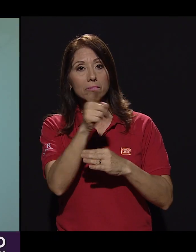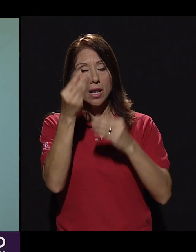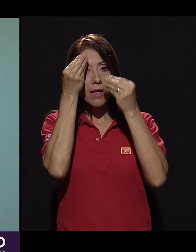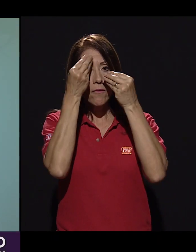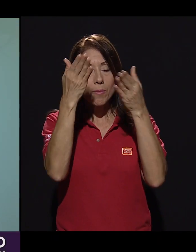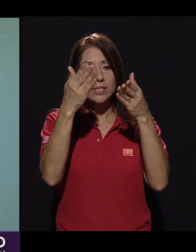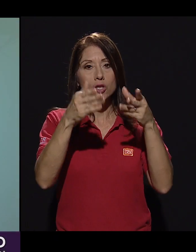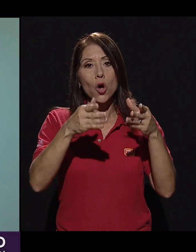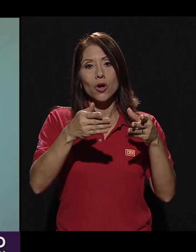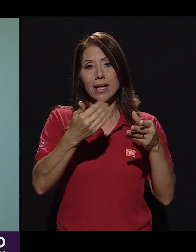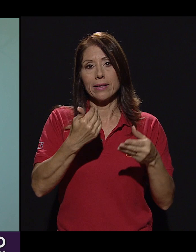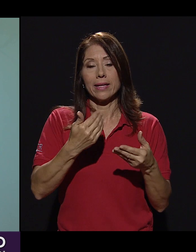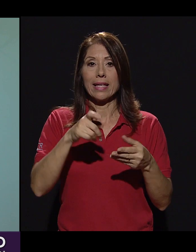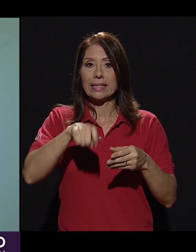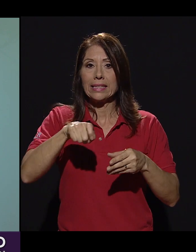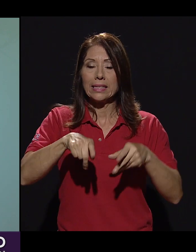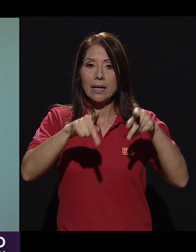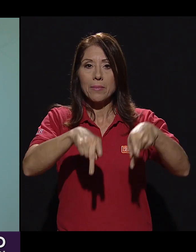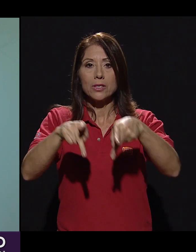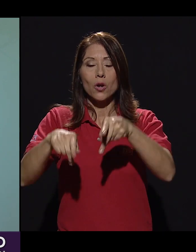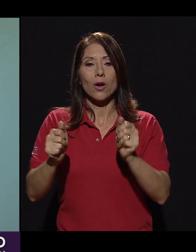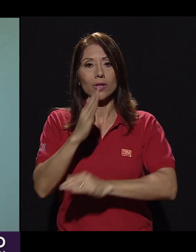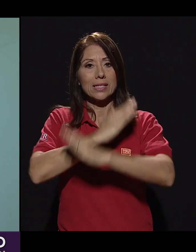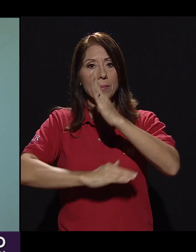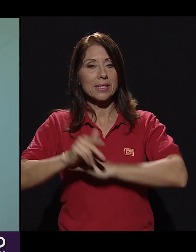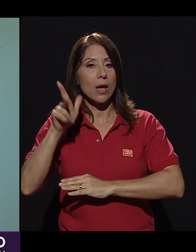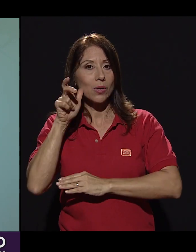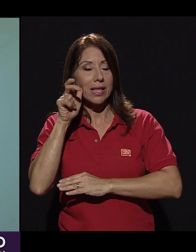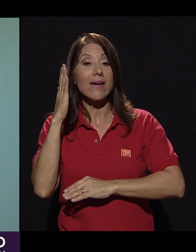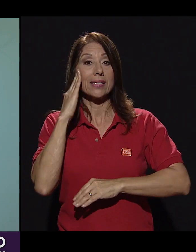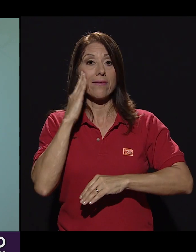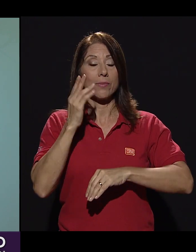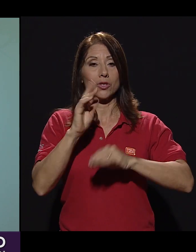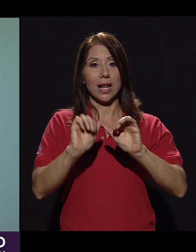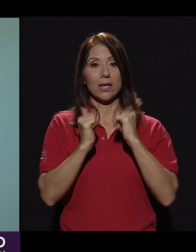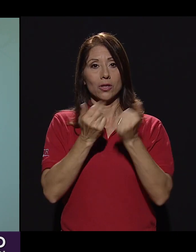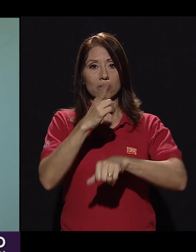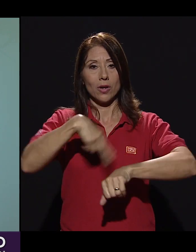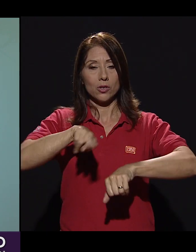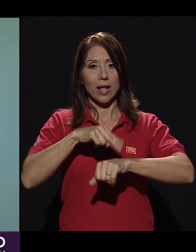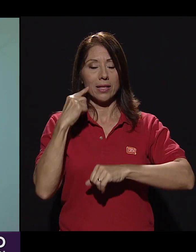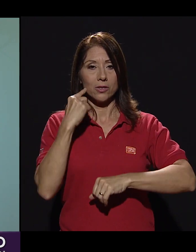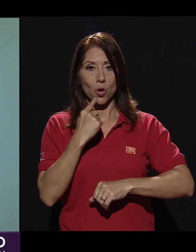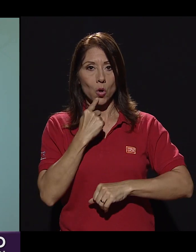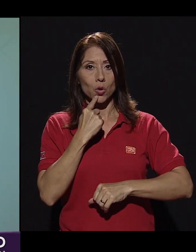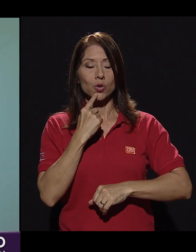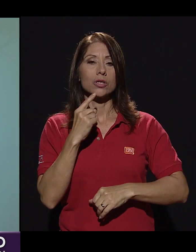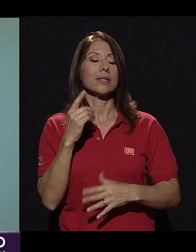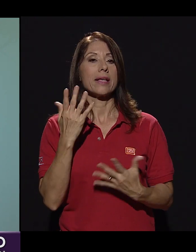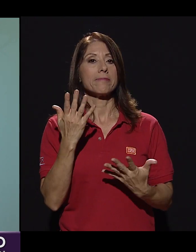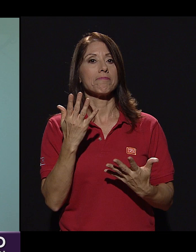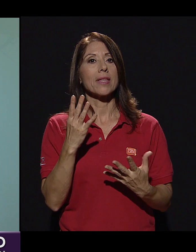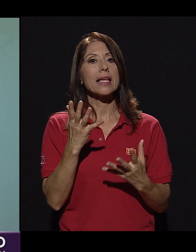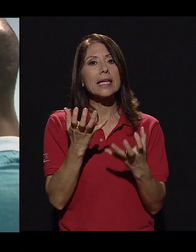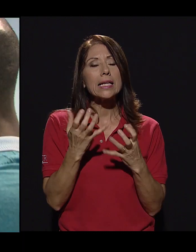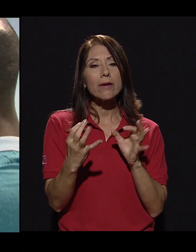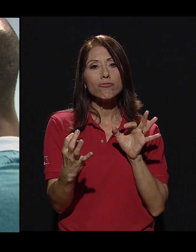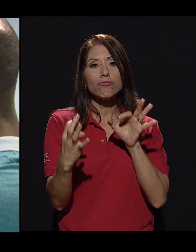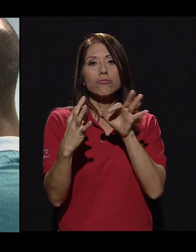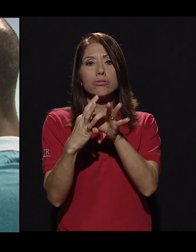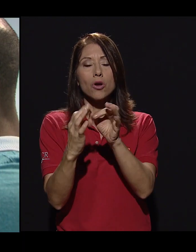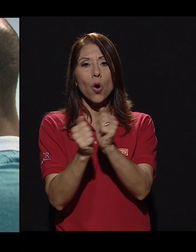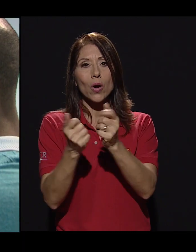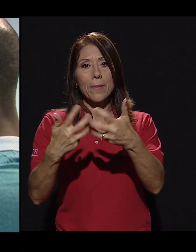de la población con discapacidad auditiva, sabemos que la Asociación Nacional de Sordos estaban buscando hacer